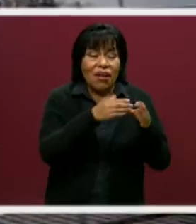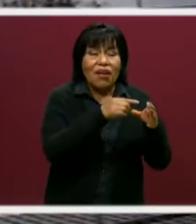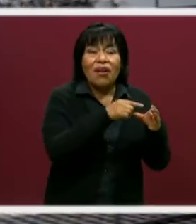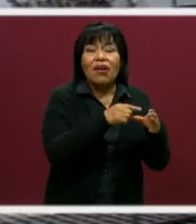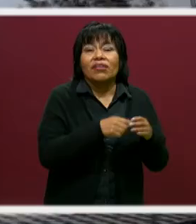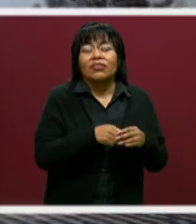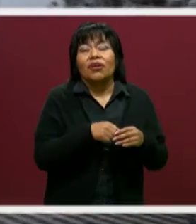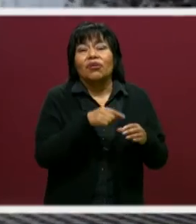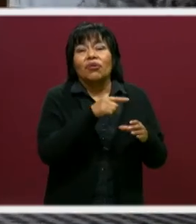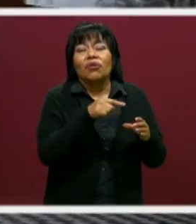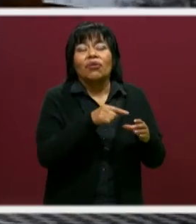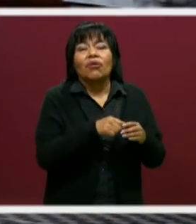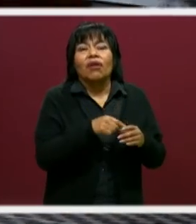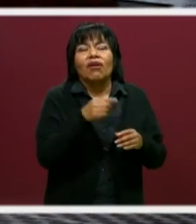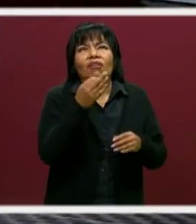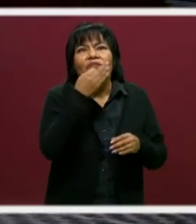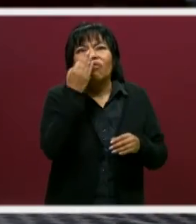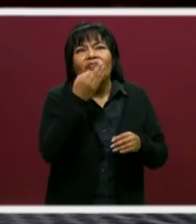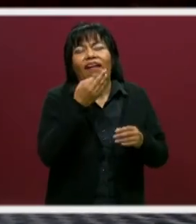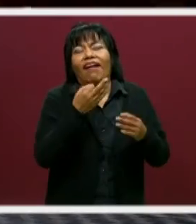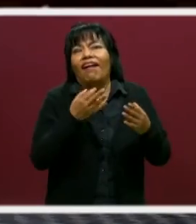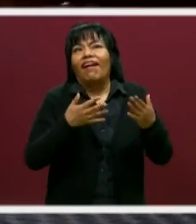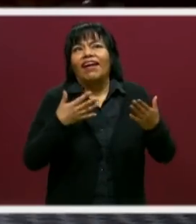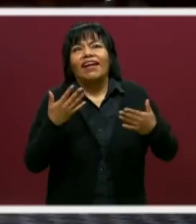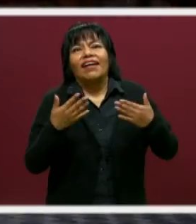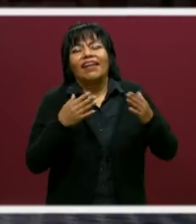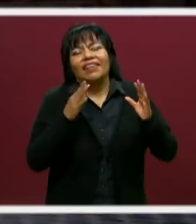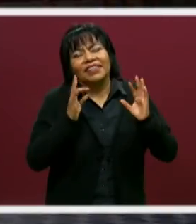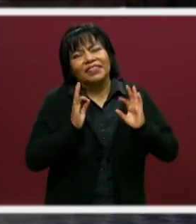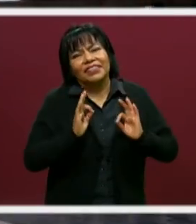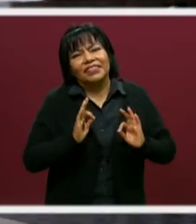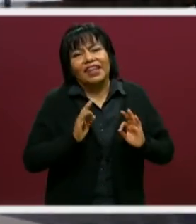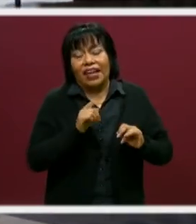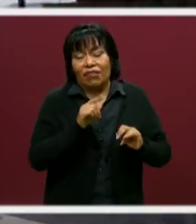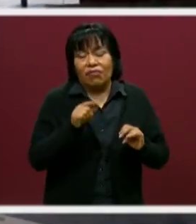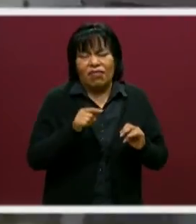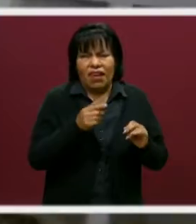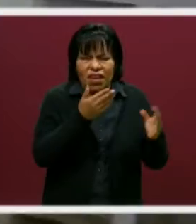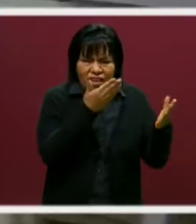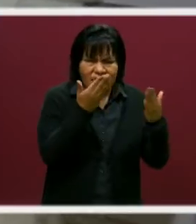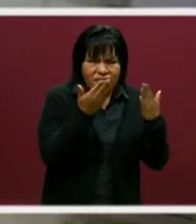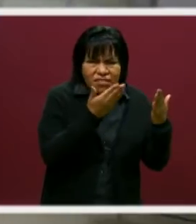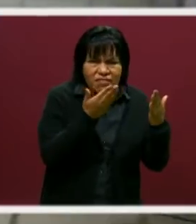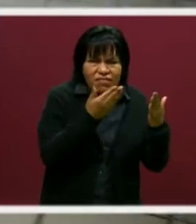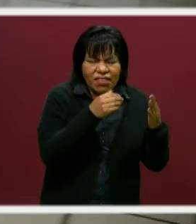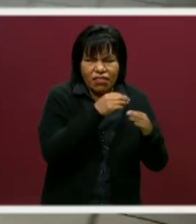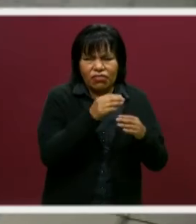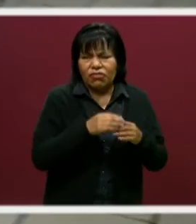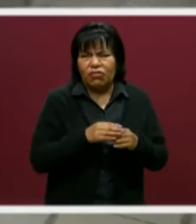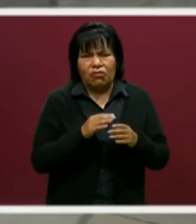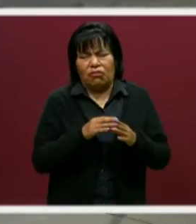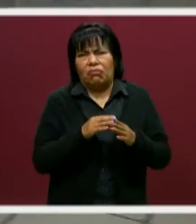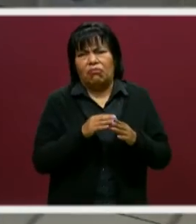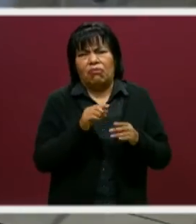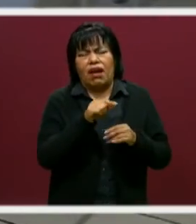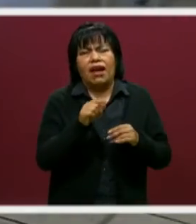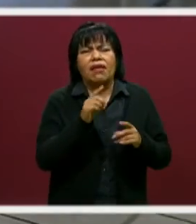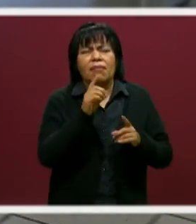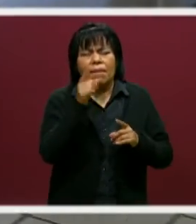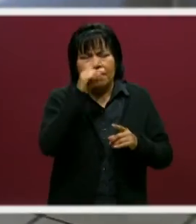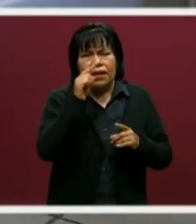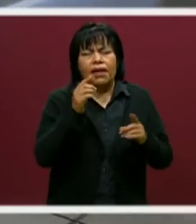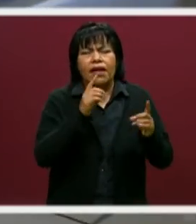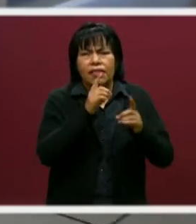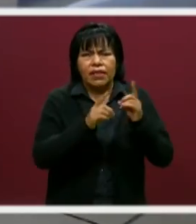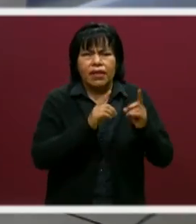uno puede llegar a un lugar a estudiar y disfrutar de esta infraestructura, canchas de deportes.